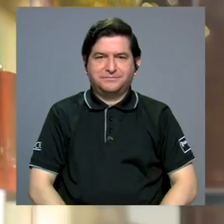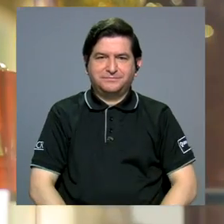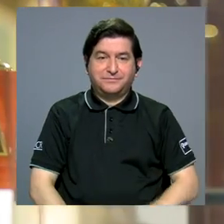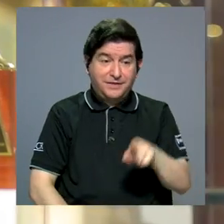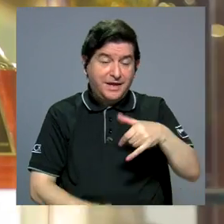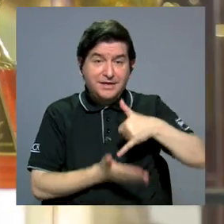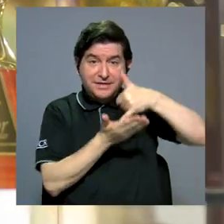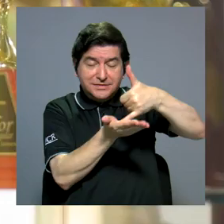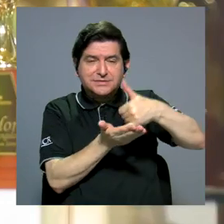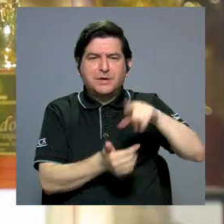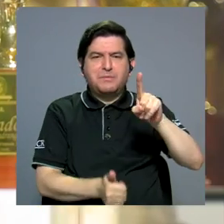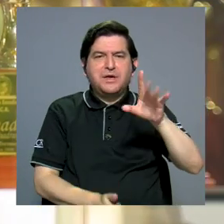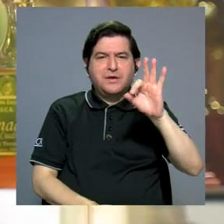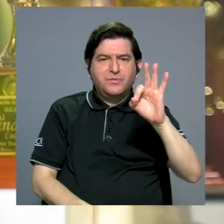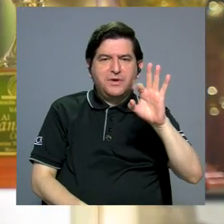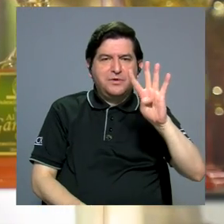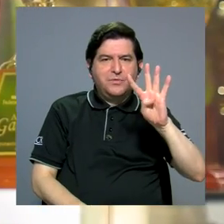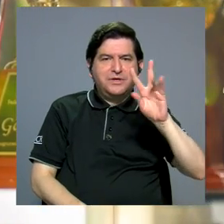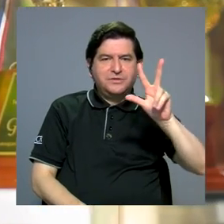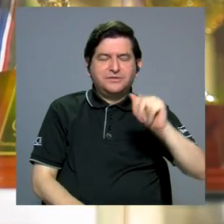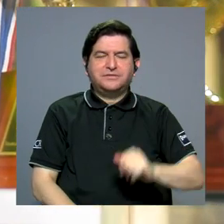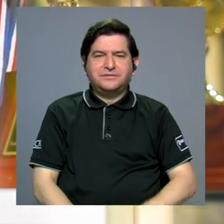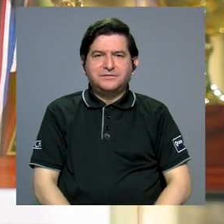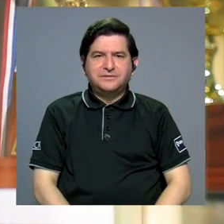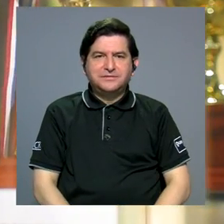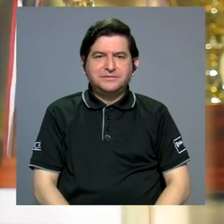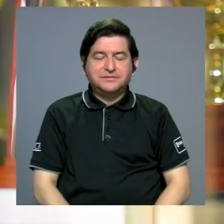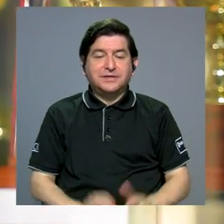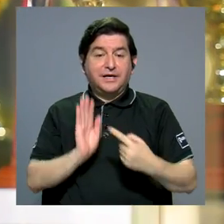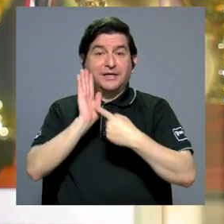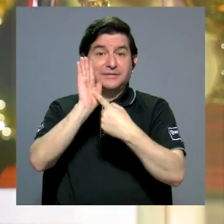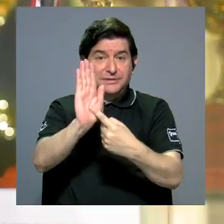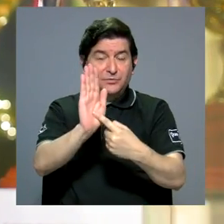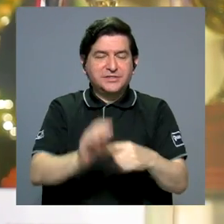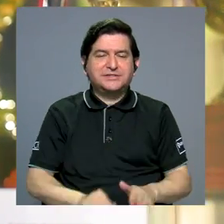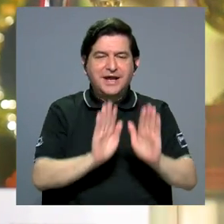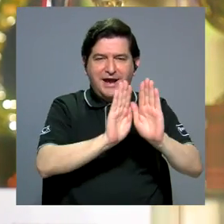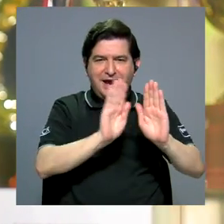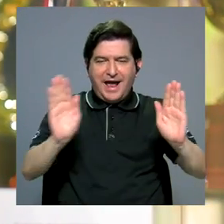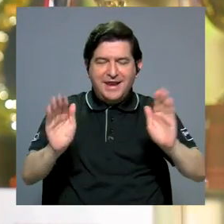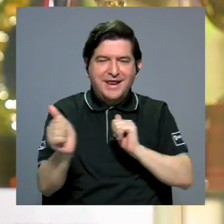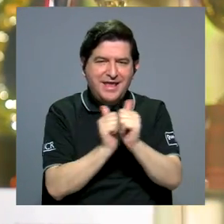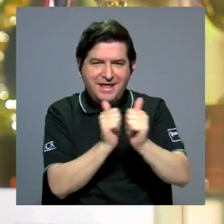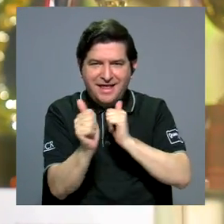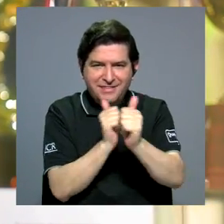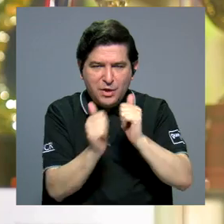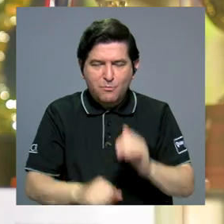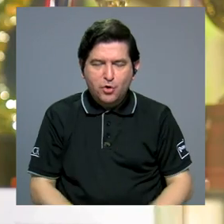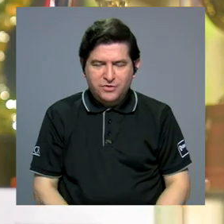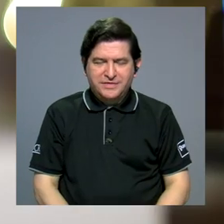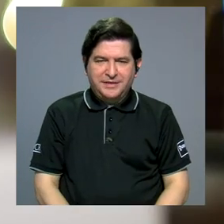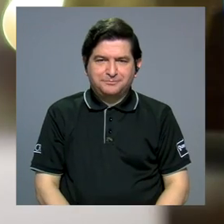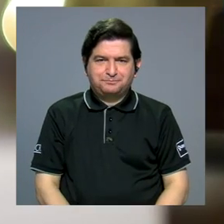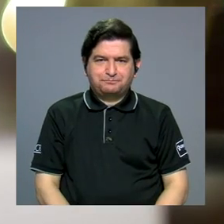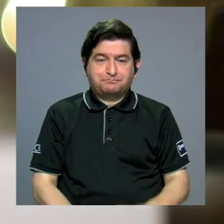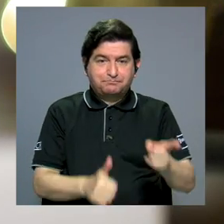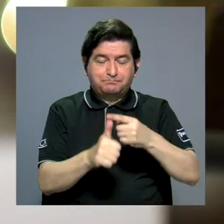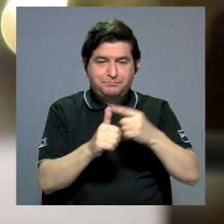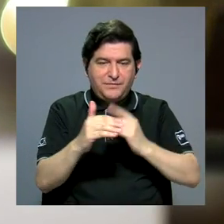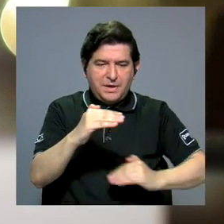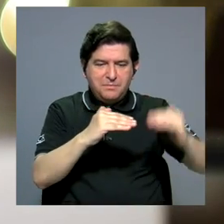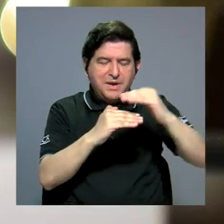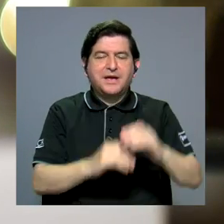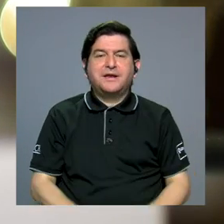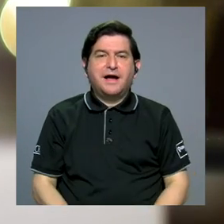Ese trofeo de 1943 está expuesto en la Galería del Deporte, ubicada en el primer